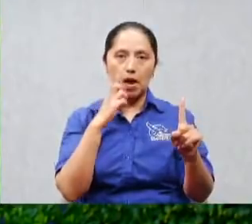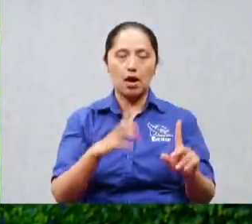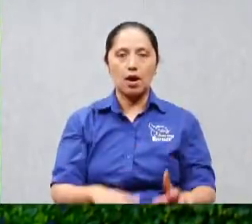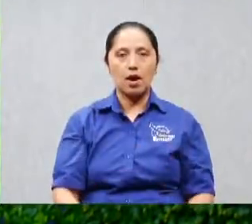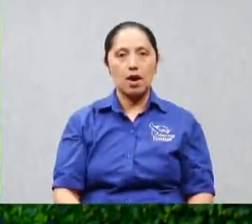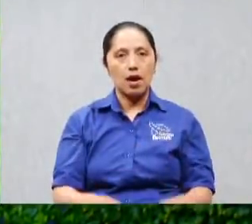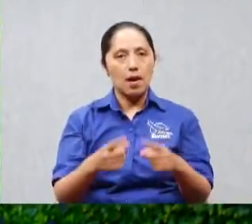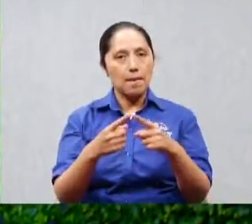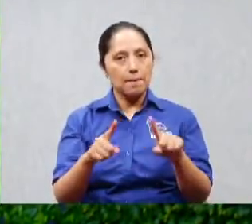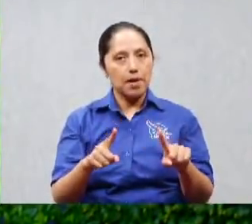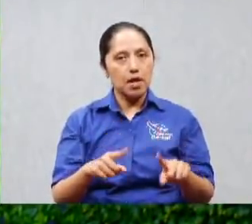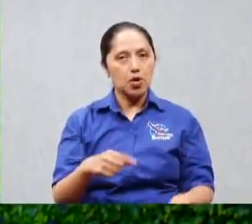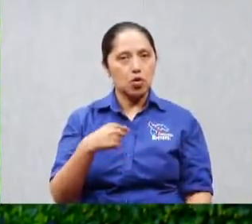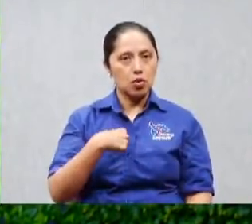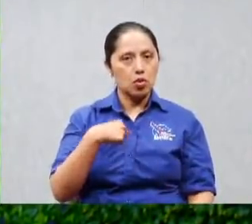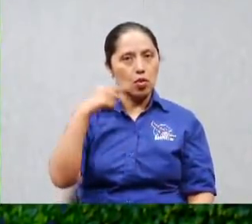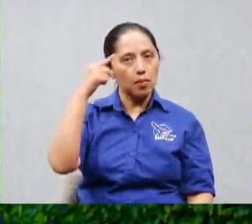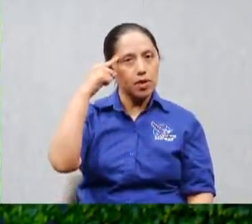ni siquiera papito